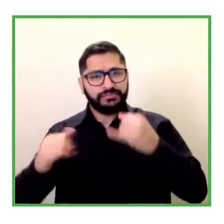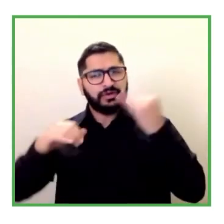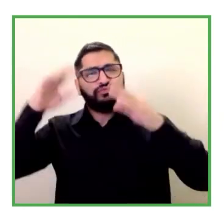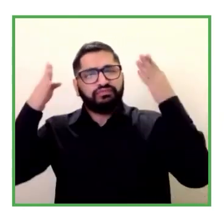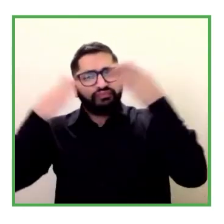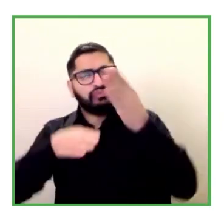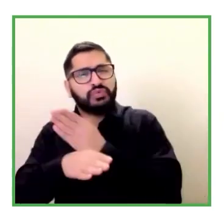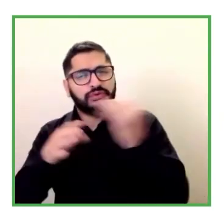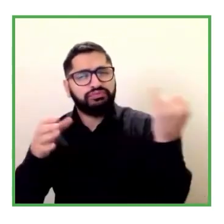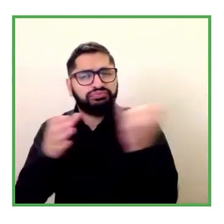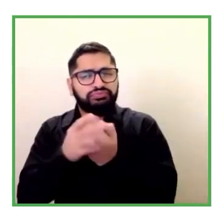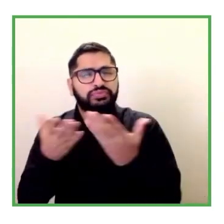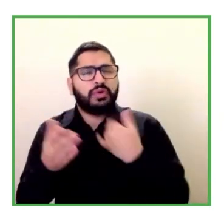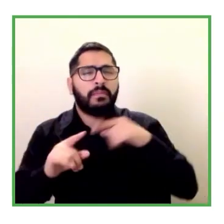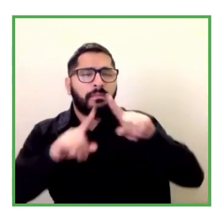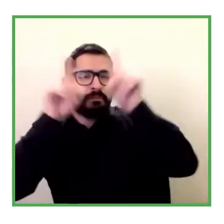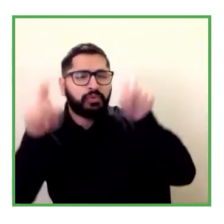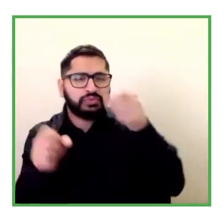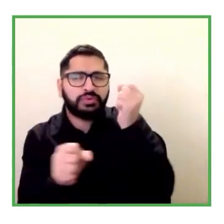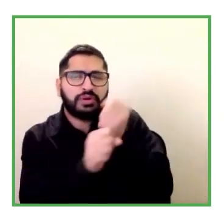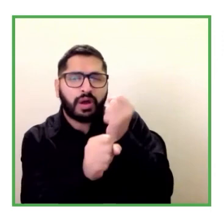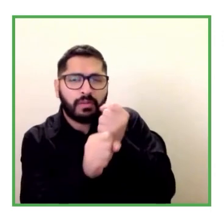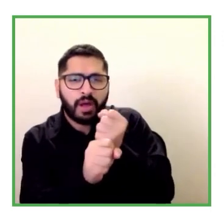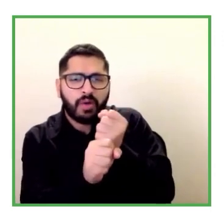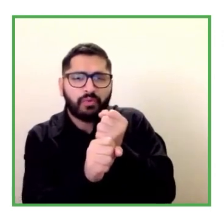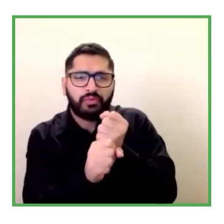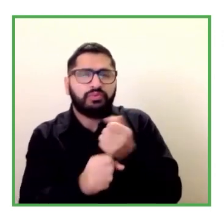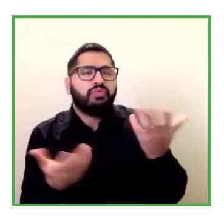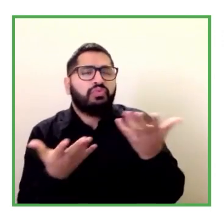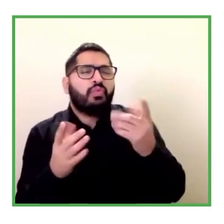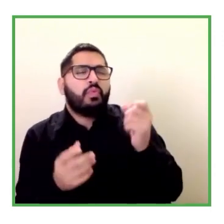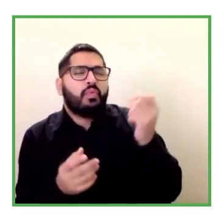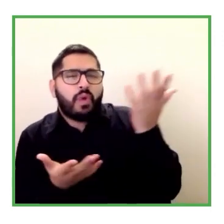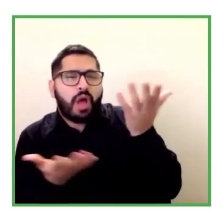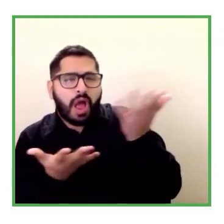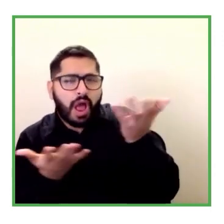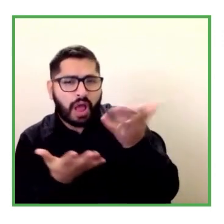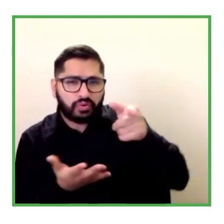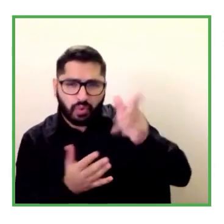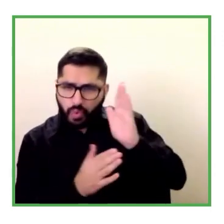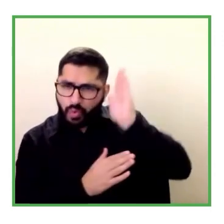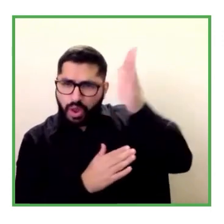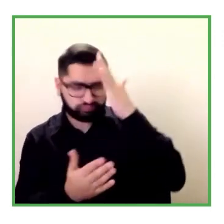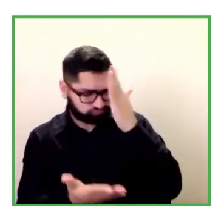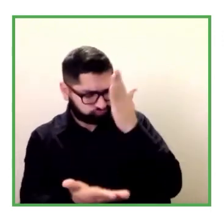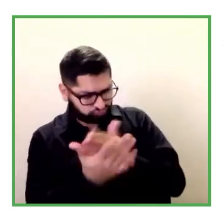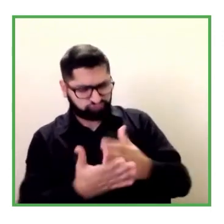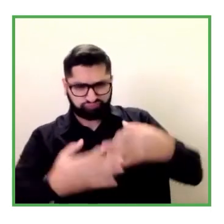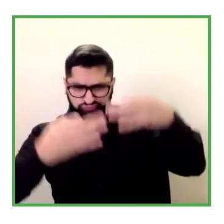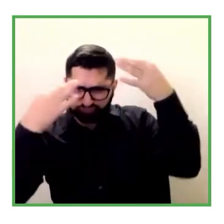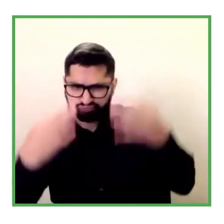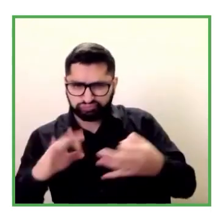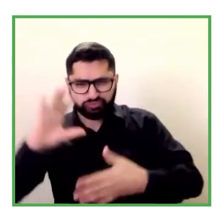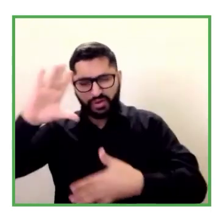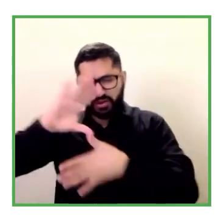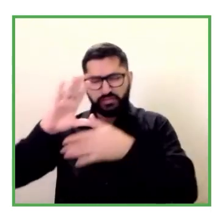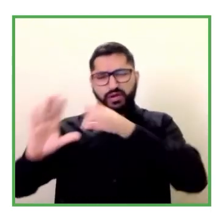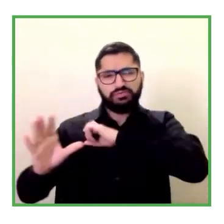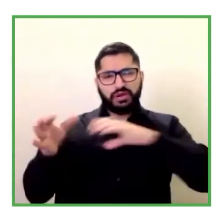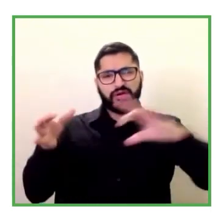cuáles van a ser las próximas acciones de la red ciberamericana pues muchas muchas gracias Ana la red